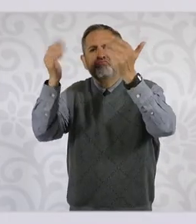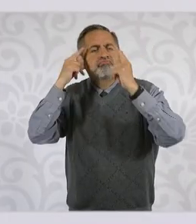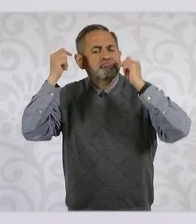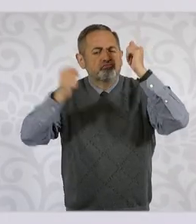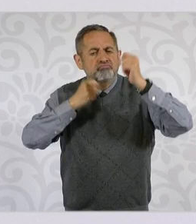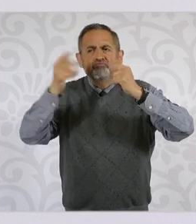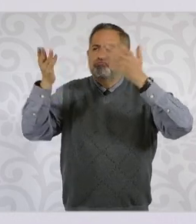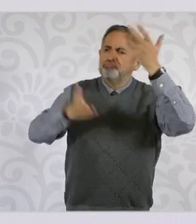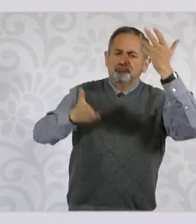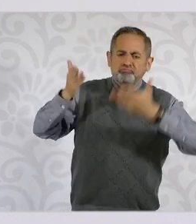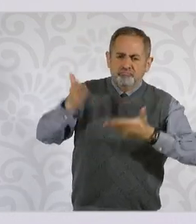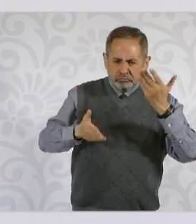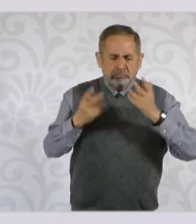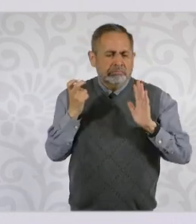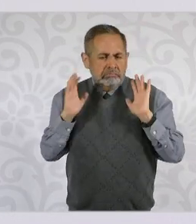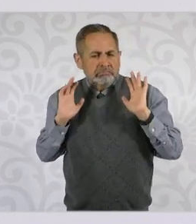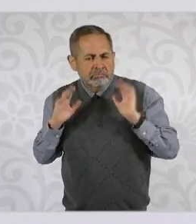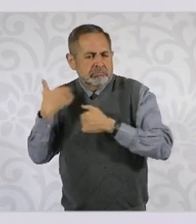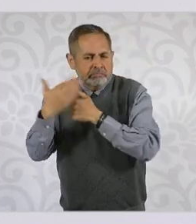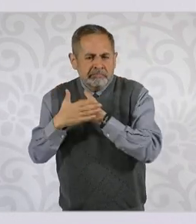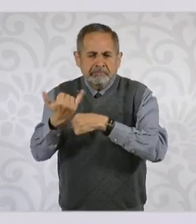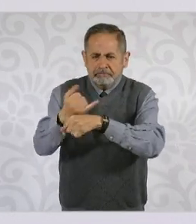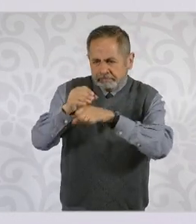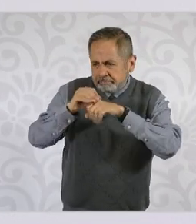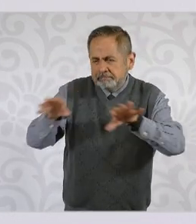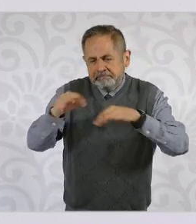estar informando.